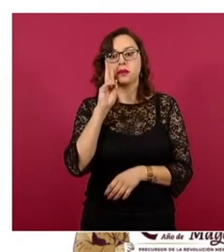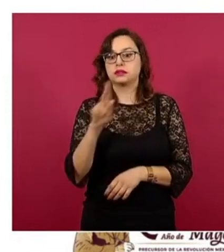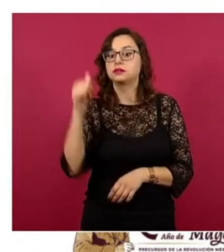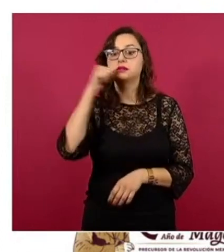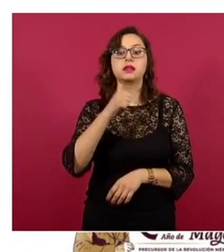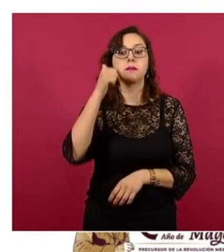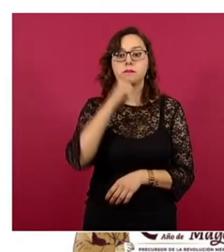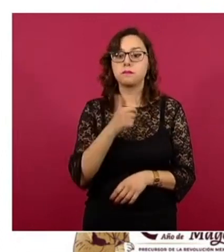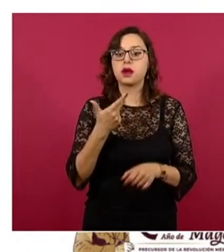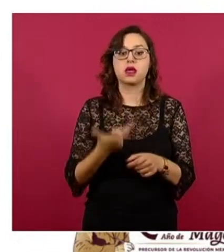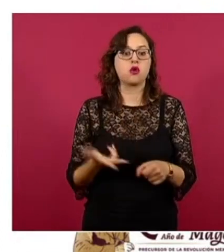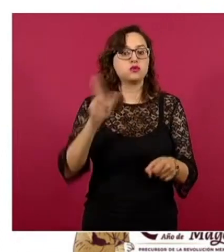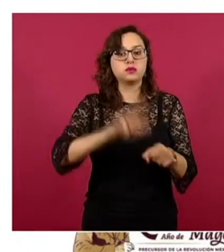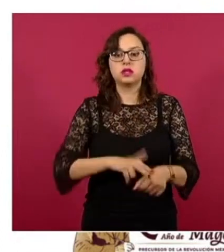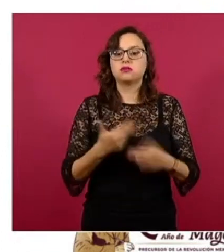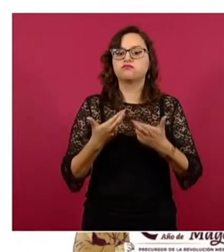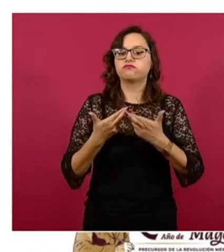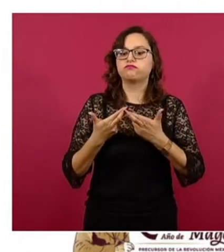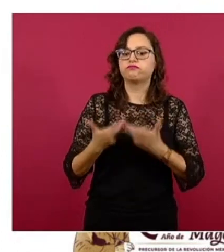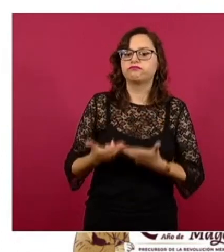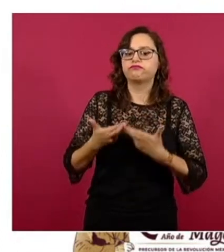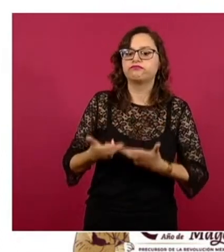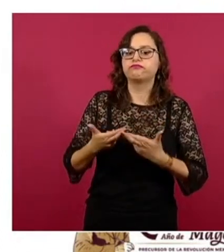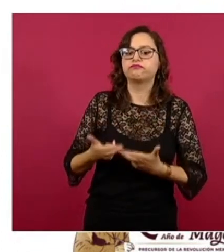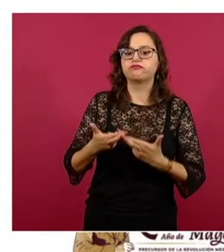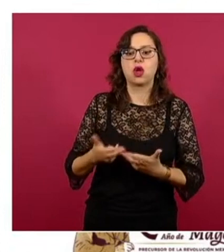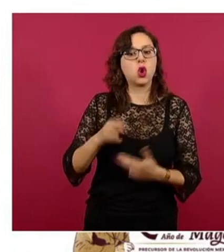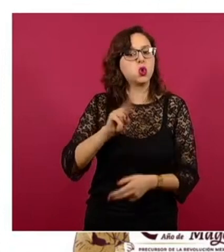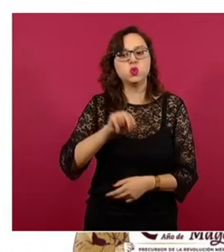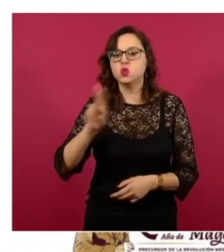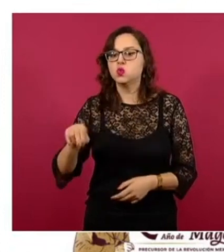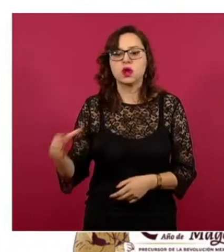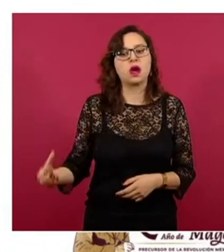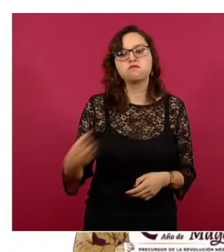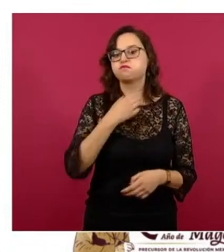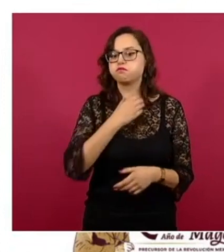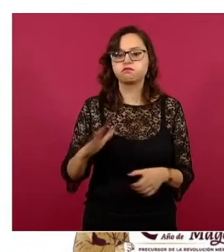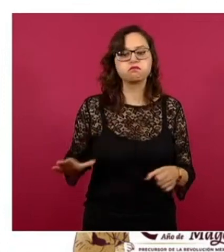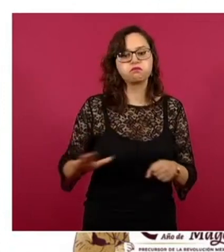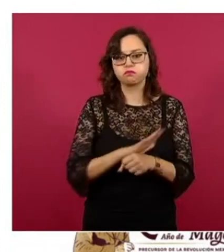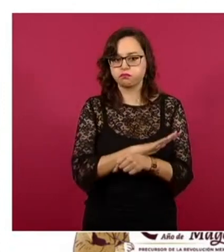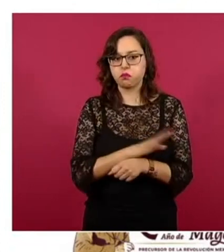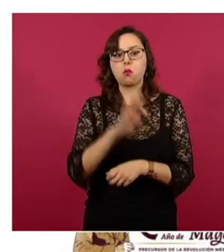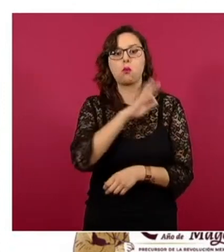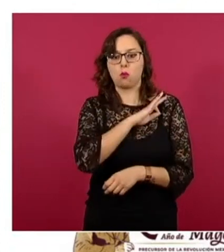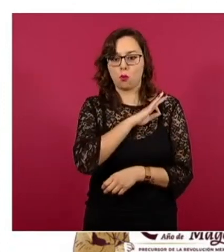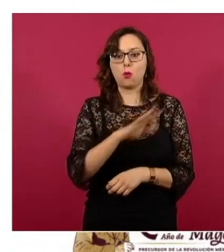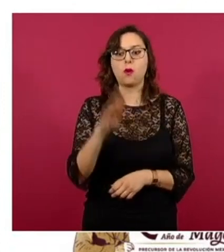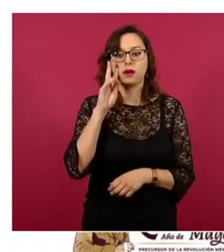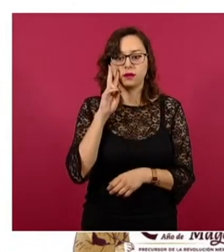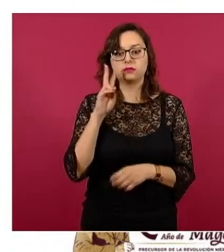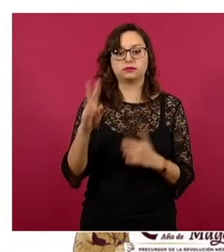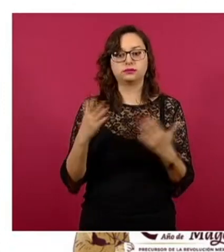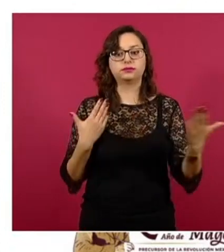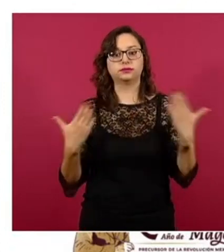logramos con la reconversión en las primeras seis semanas de la epidemia. Vean ustedes en el extremo izquierdo de las gráficas cómo teníamos